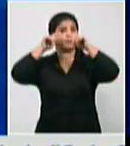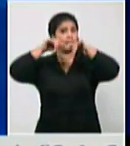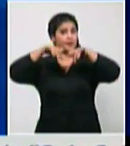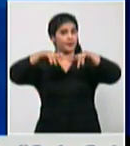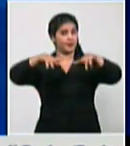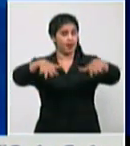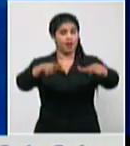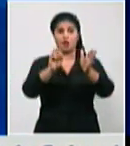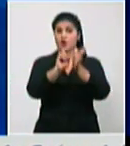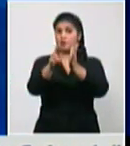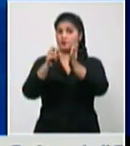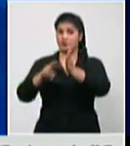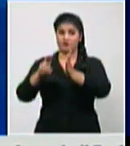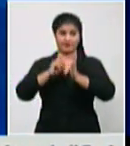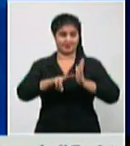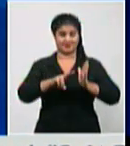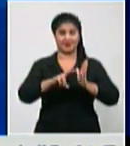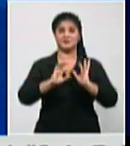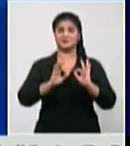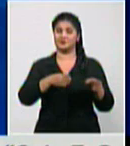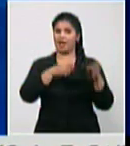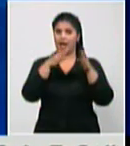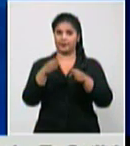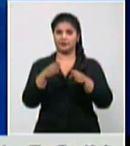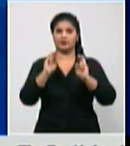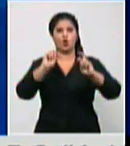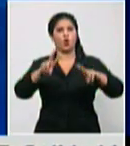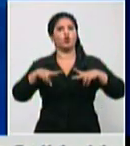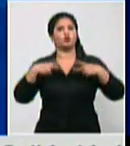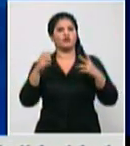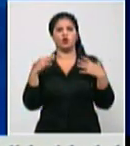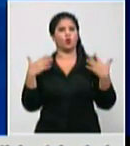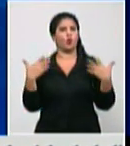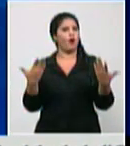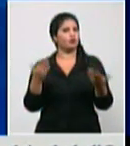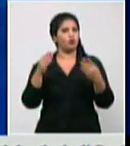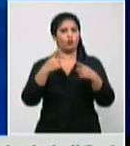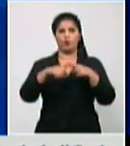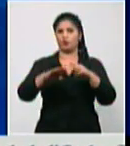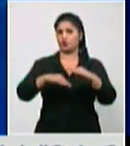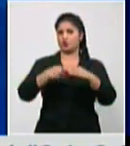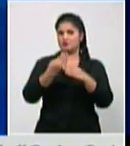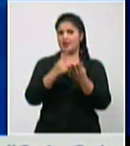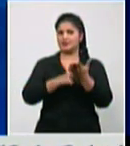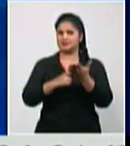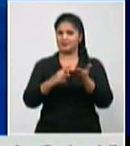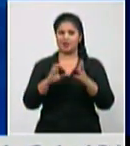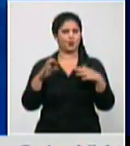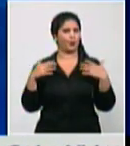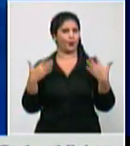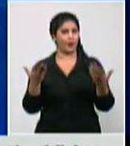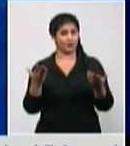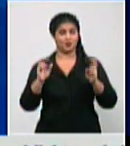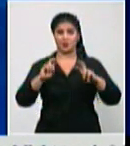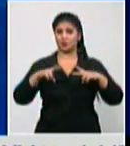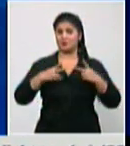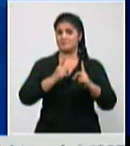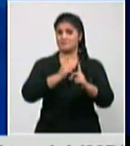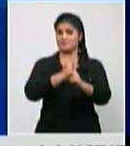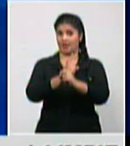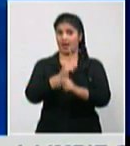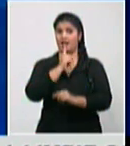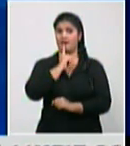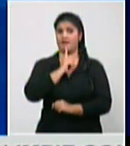regresa porque sabemos que esta ha sido una conferencia especial cuando lo podemos esperar de nuevo doctor el viernes como